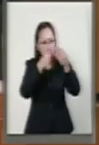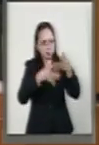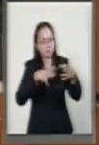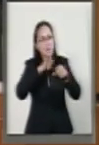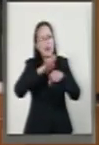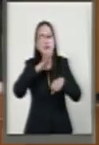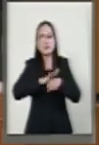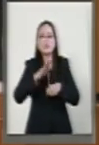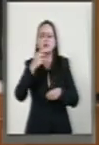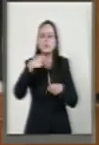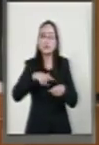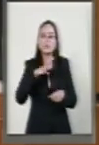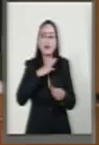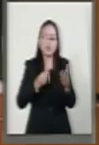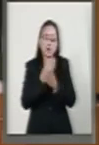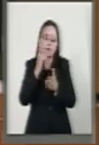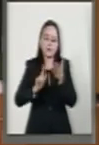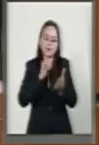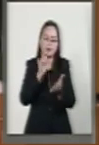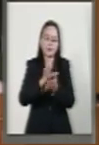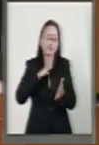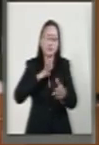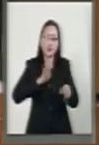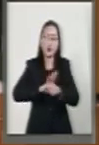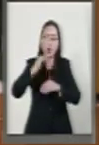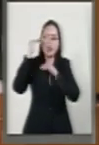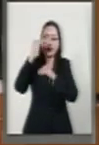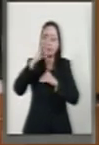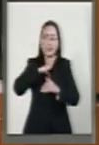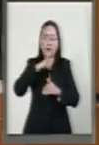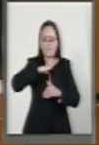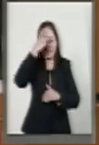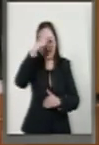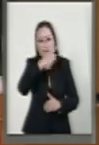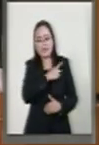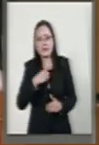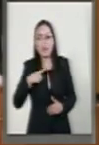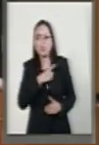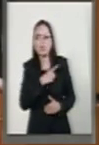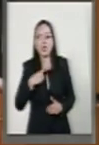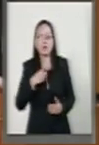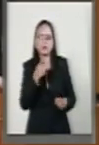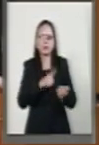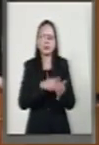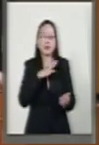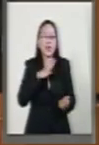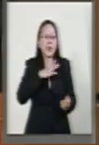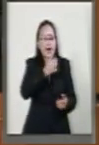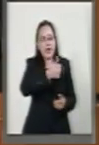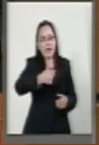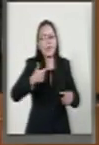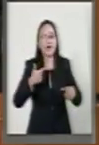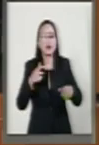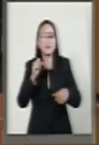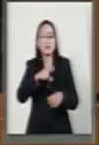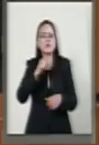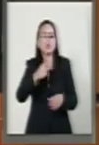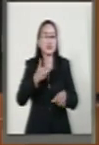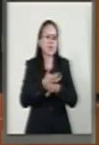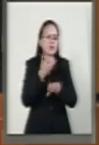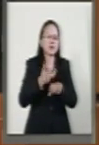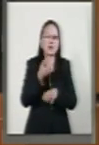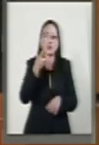lo que logramos con esta nueva ley es establecer límites de endeudamiento proporcionales a la capacidad de pago de cada estado, así como señalar